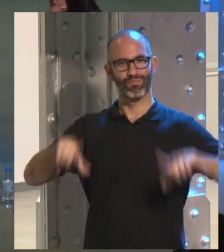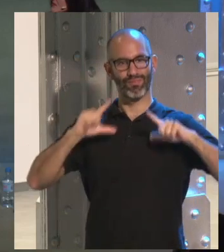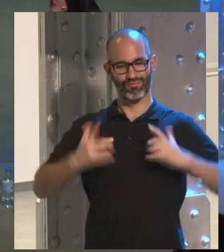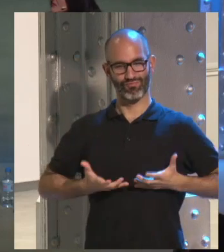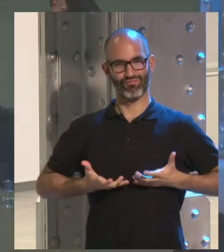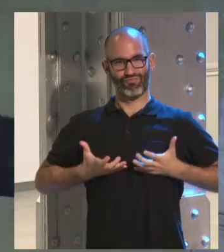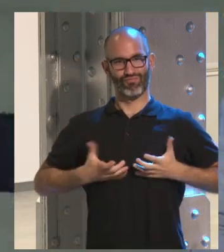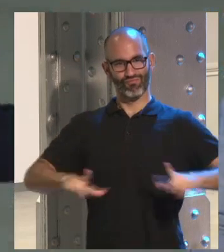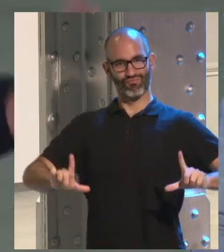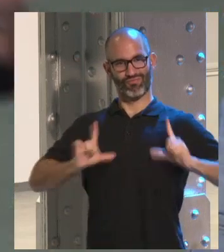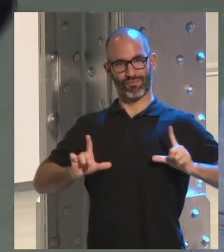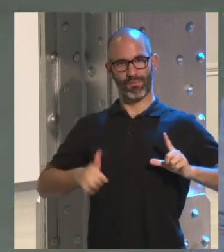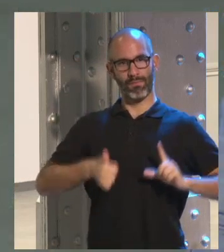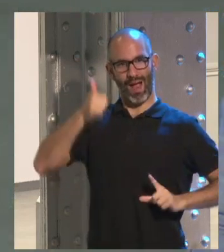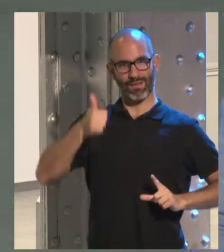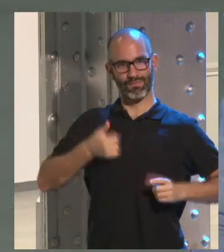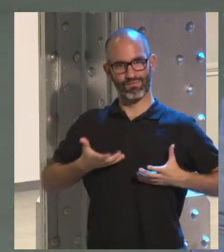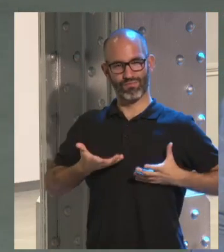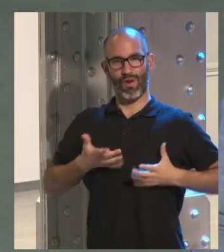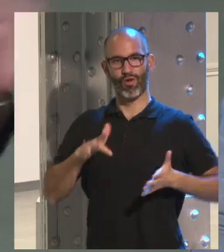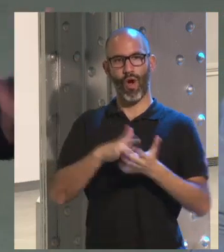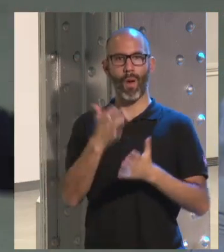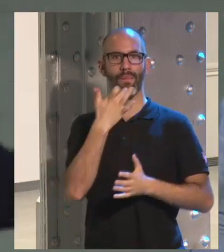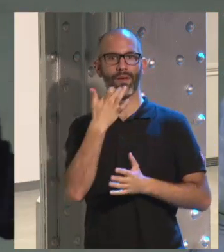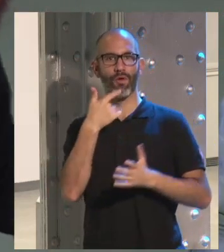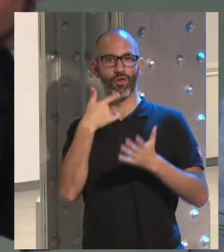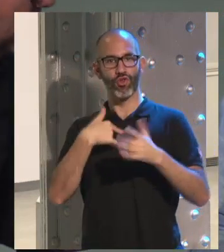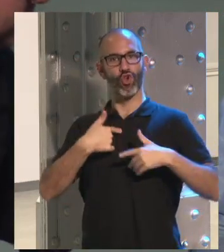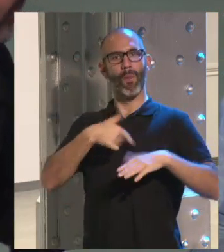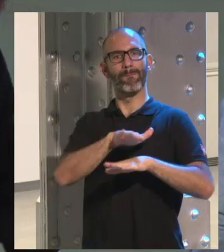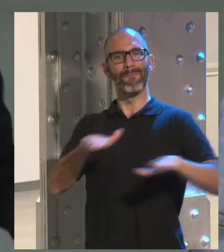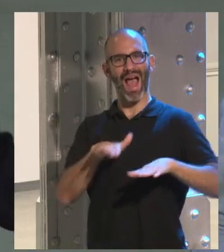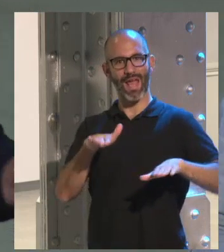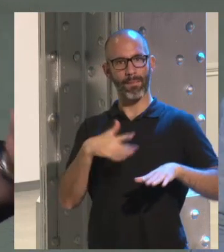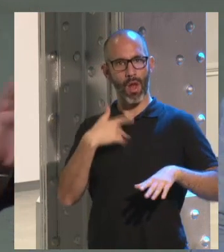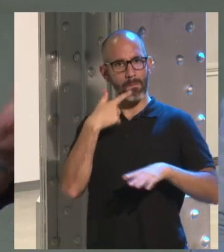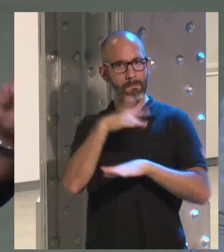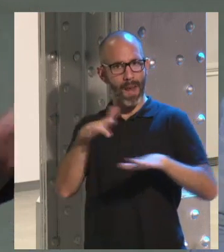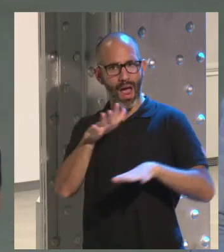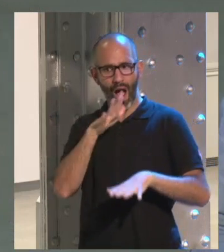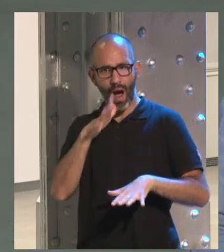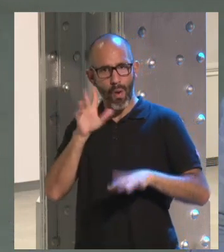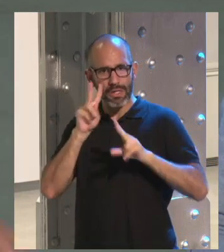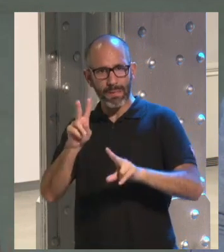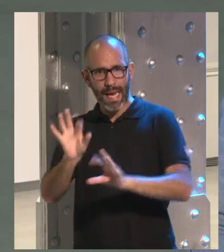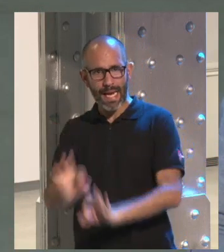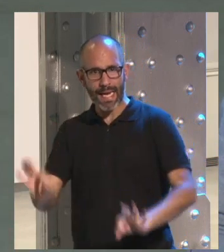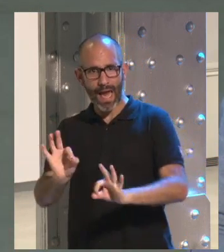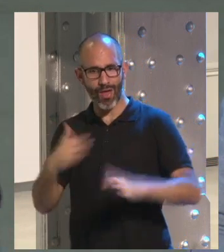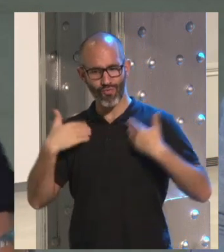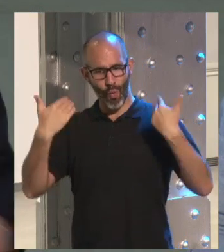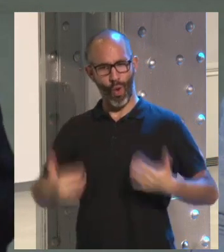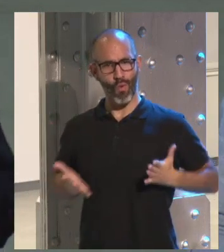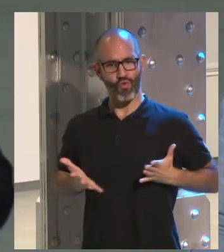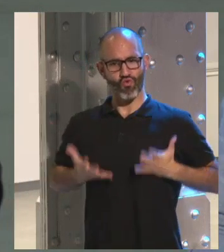el bañador estoy en la playa bueno de la playa se ve muy poco ¿vale? en general es verdad esa es